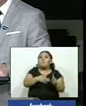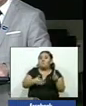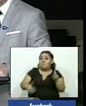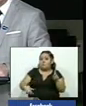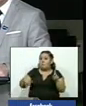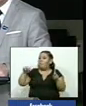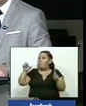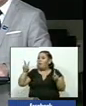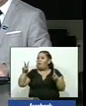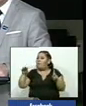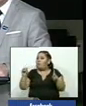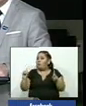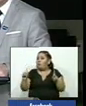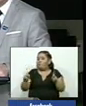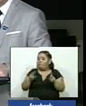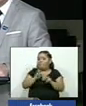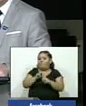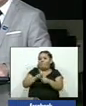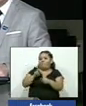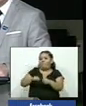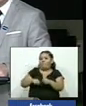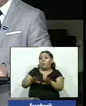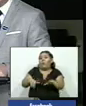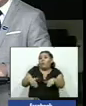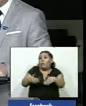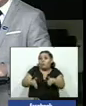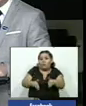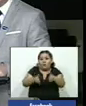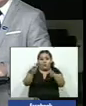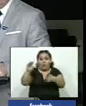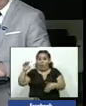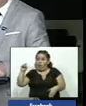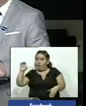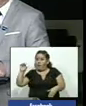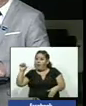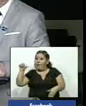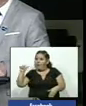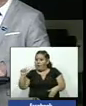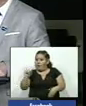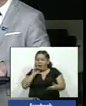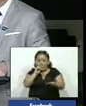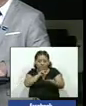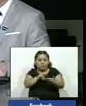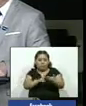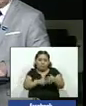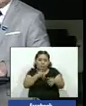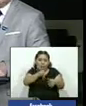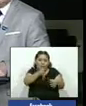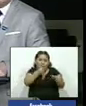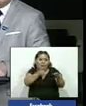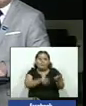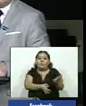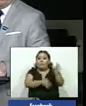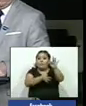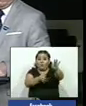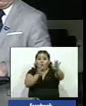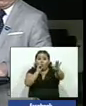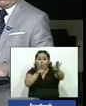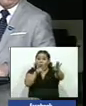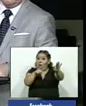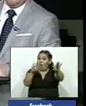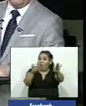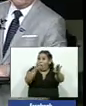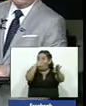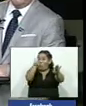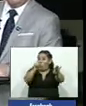después de que el informe de la Organización de Estados Americanos dijo que tras las elecciones que lo daban a él como